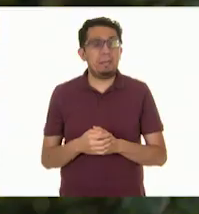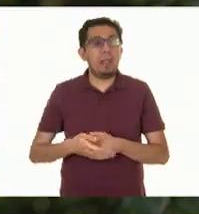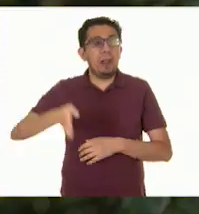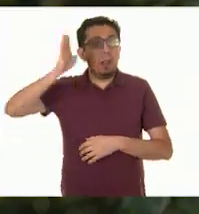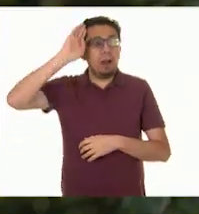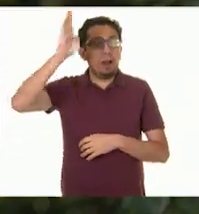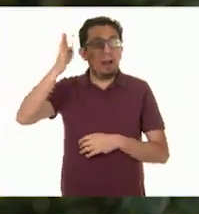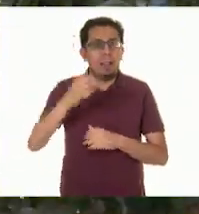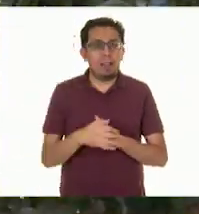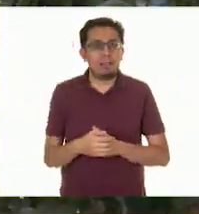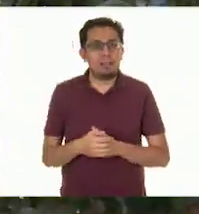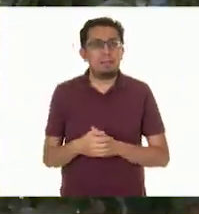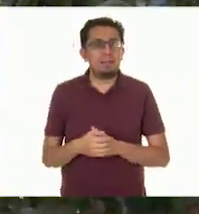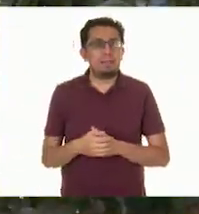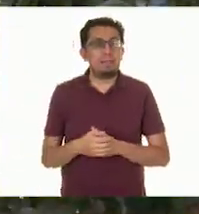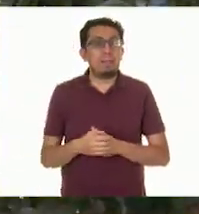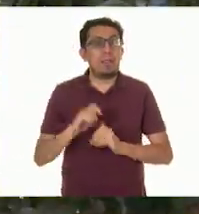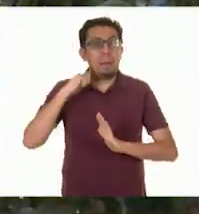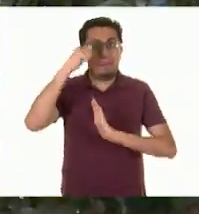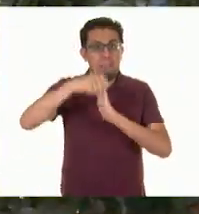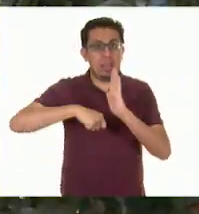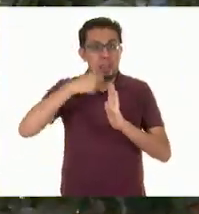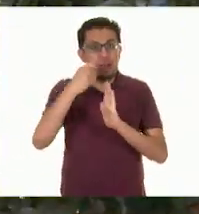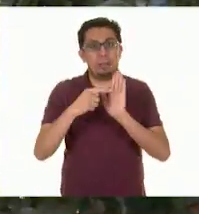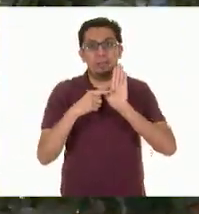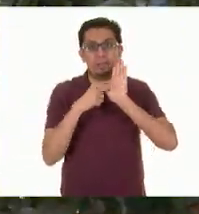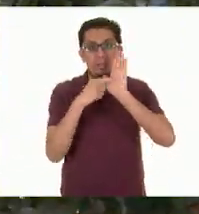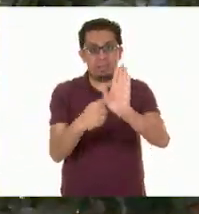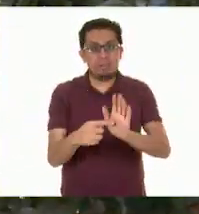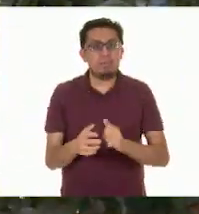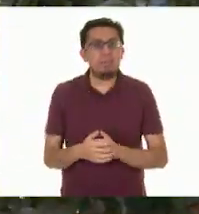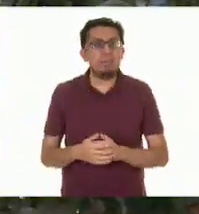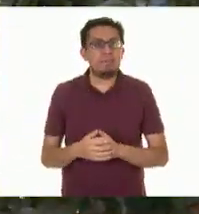¡Hola! ¡Hola! ¡Vamos a ver el siguiente video!